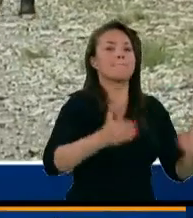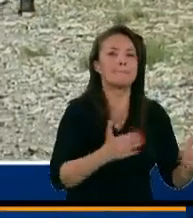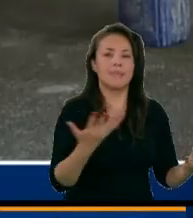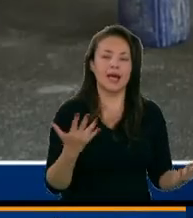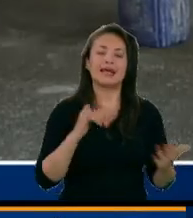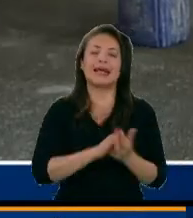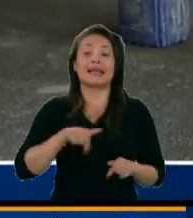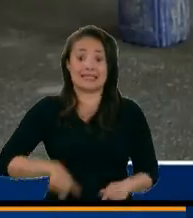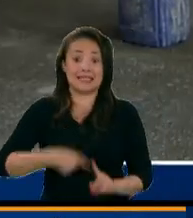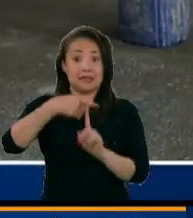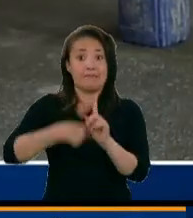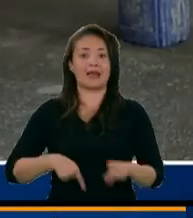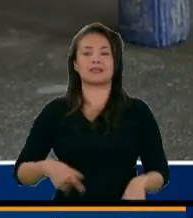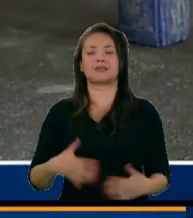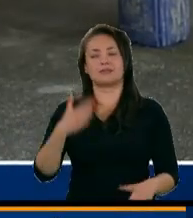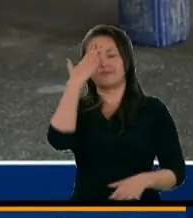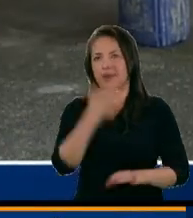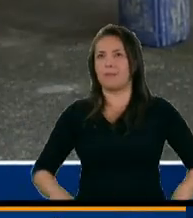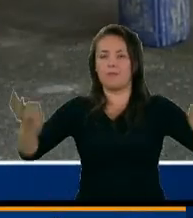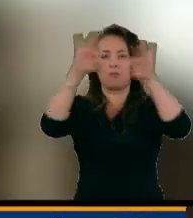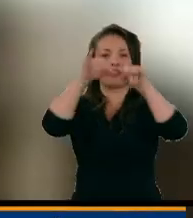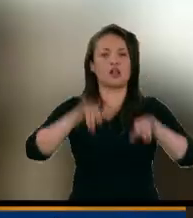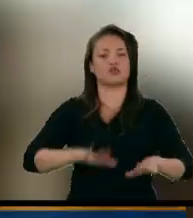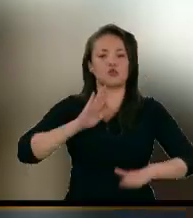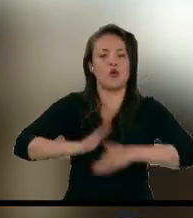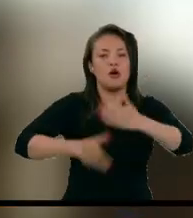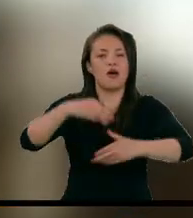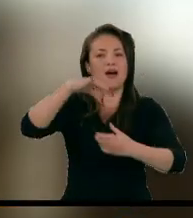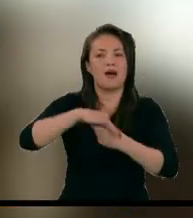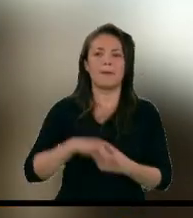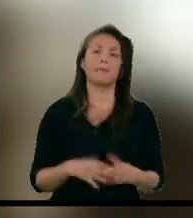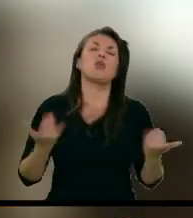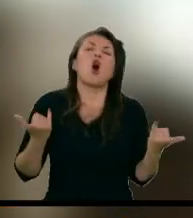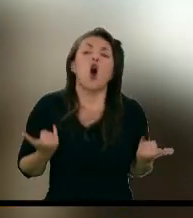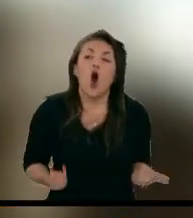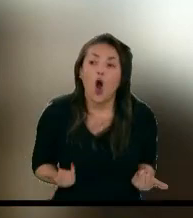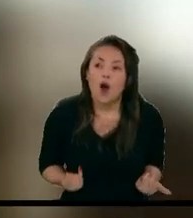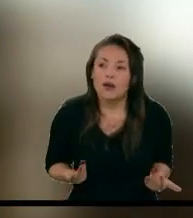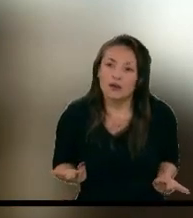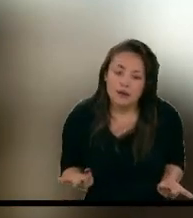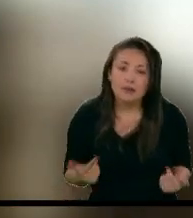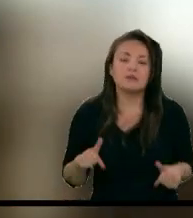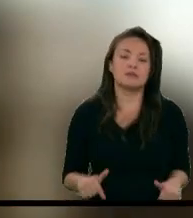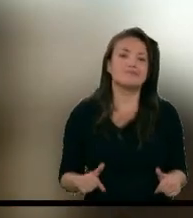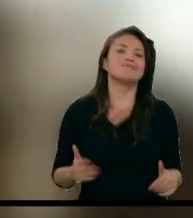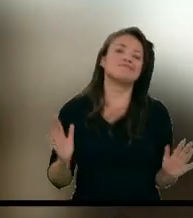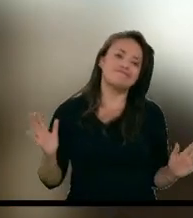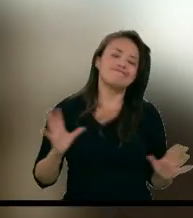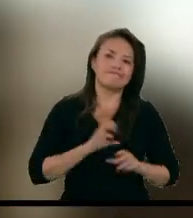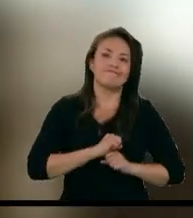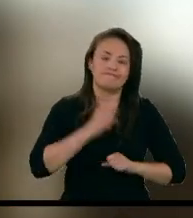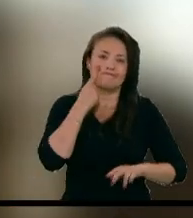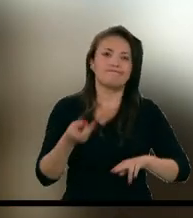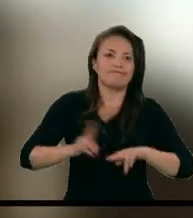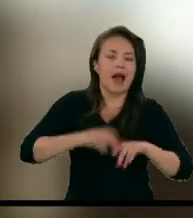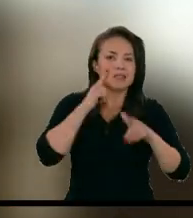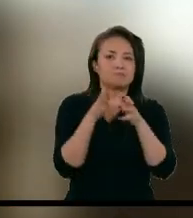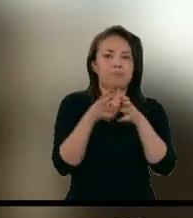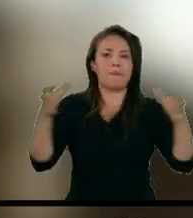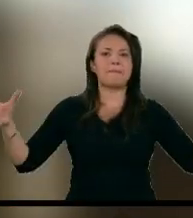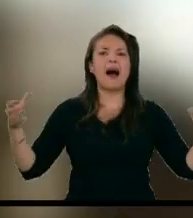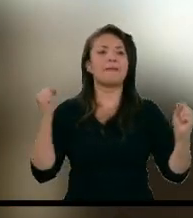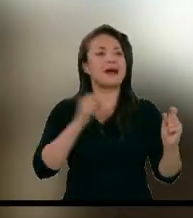este es uno de los meses más importantes del proceso electoral. ¿Qué tenemos hoy? Lamentablemente un incremento de la violencia contra liderazgos